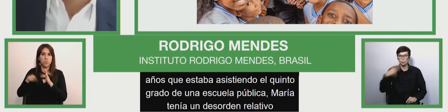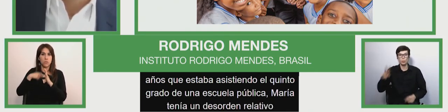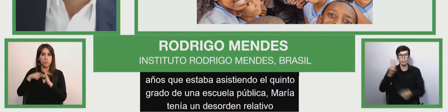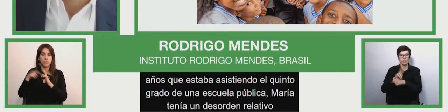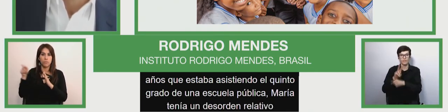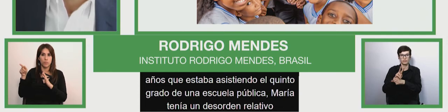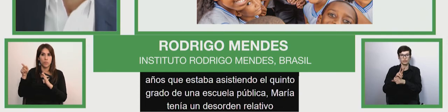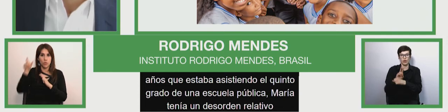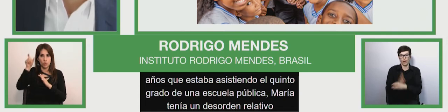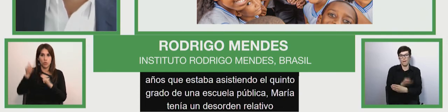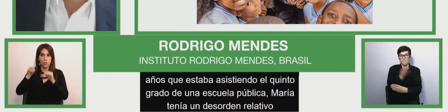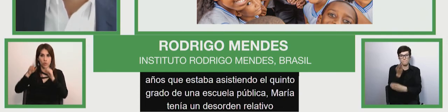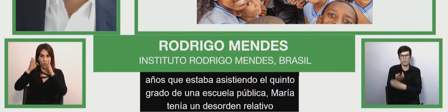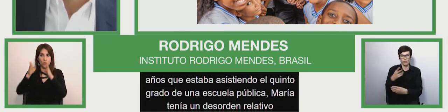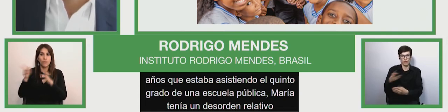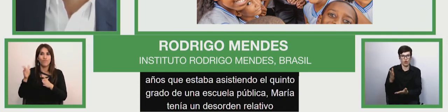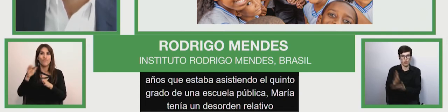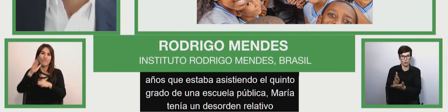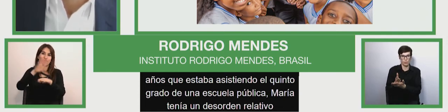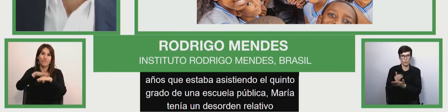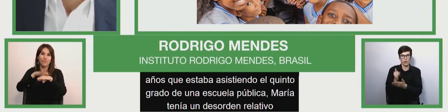pidió a ella y a sus